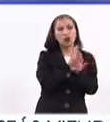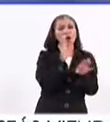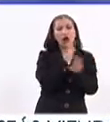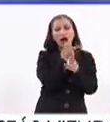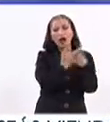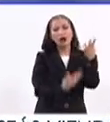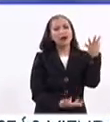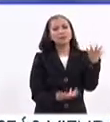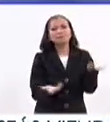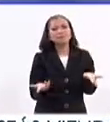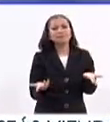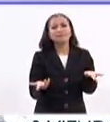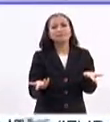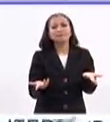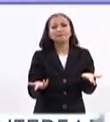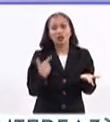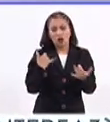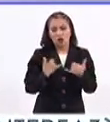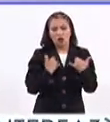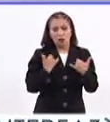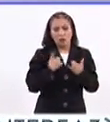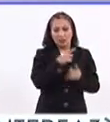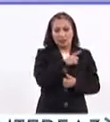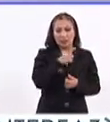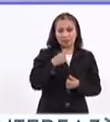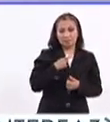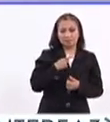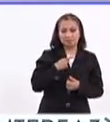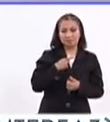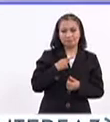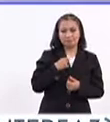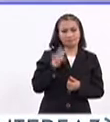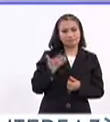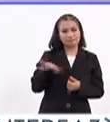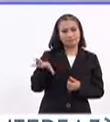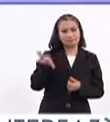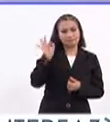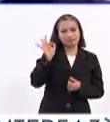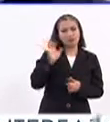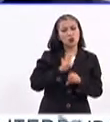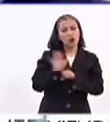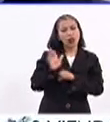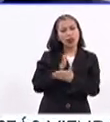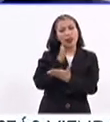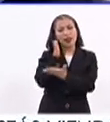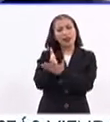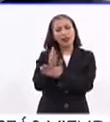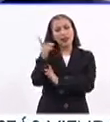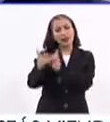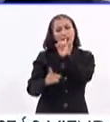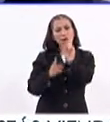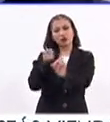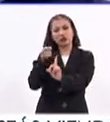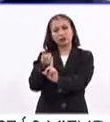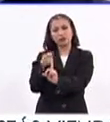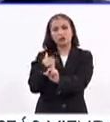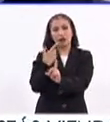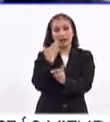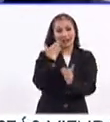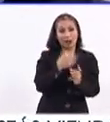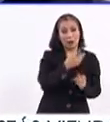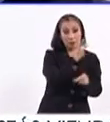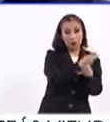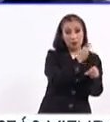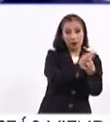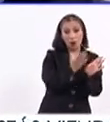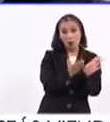¿En qué momento el joven tiene que ubicar a qué disciplina puede dirigirse? ¿Cuando está en la etapa del